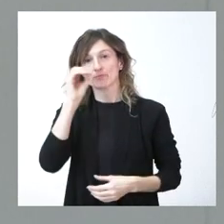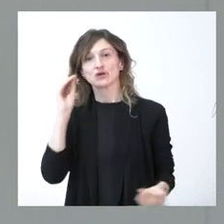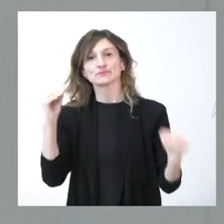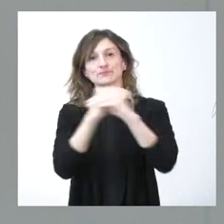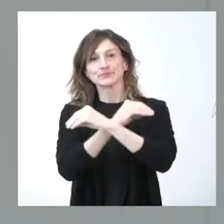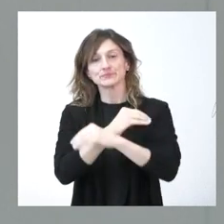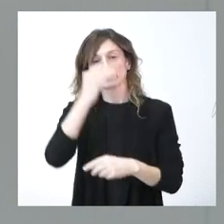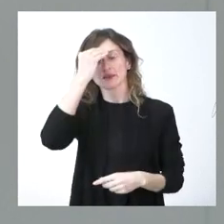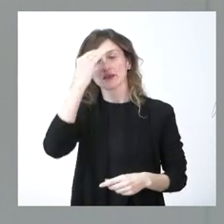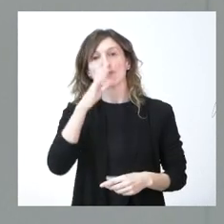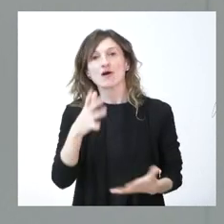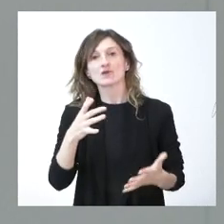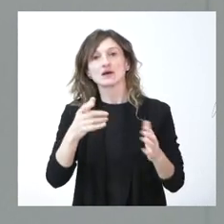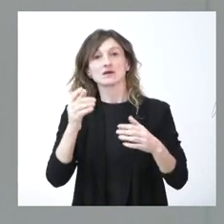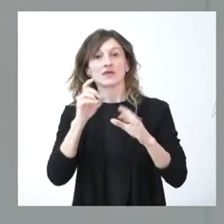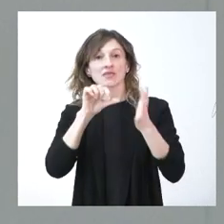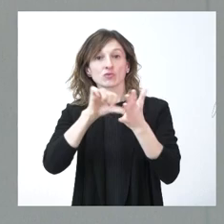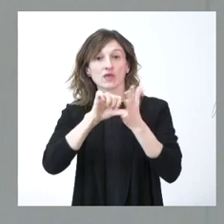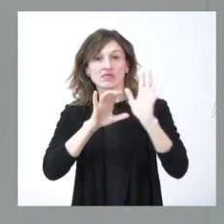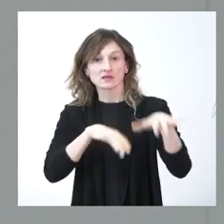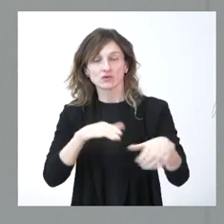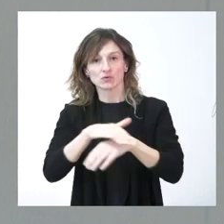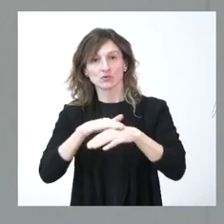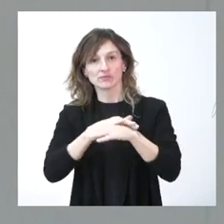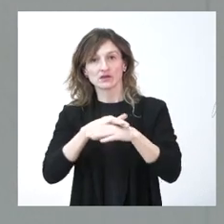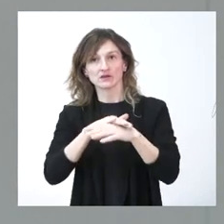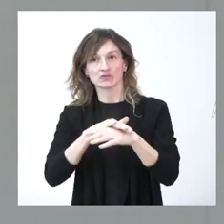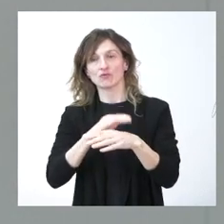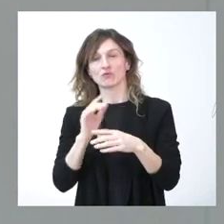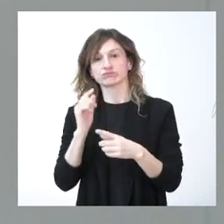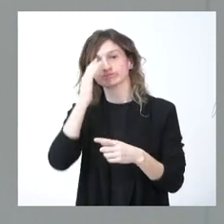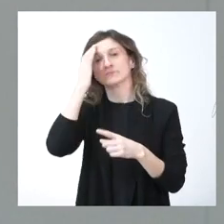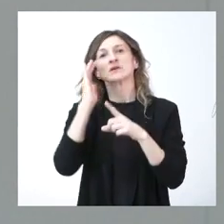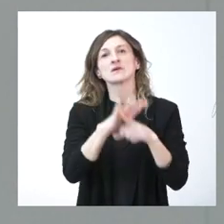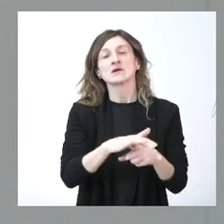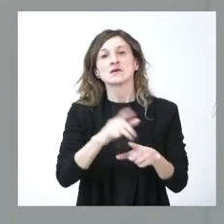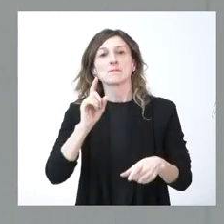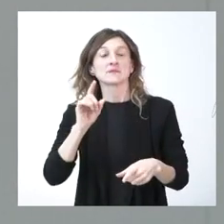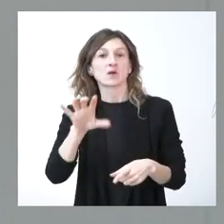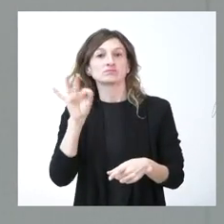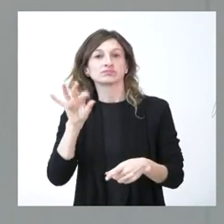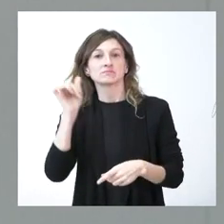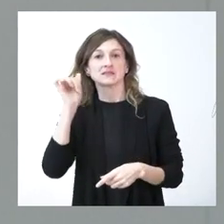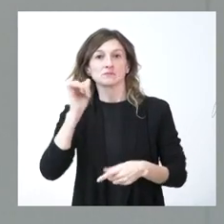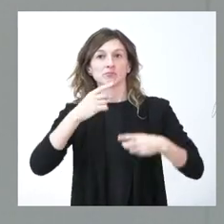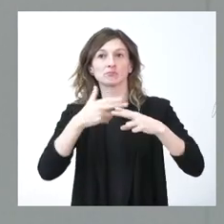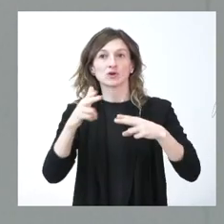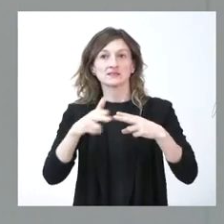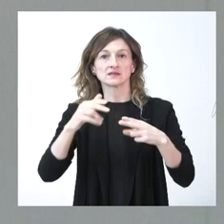ahí pues a la hora de excluir a León por parte del Gobierno imperó más las decisiones políticas que las decisiones técnicas